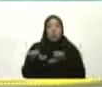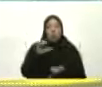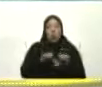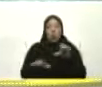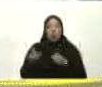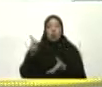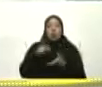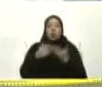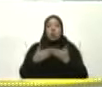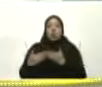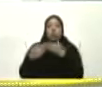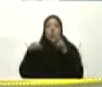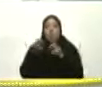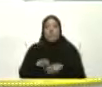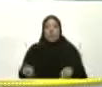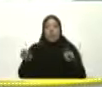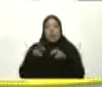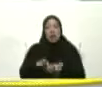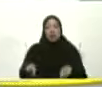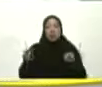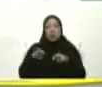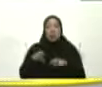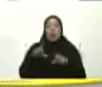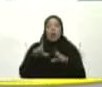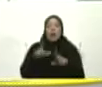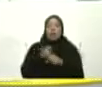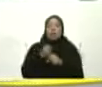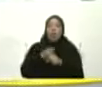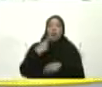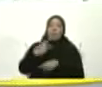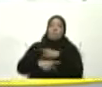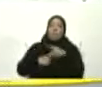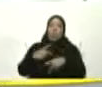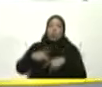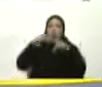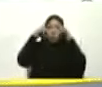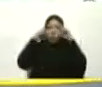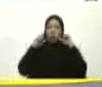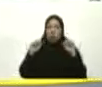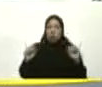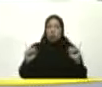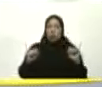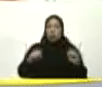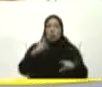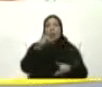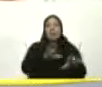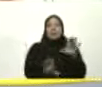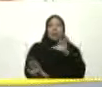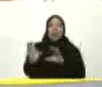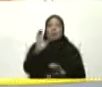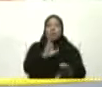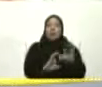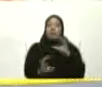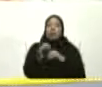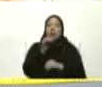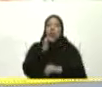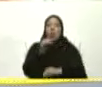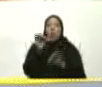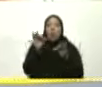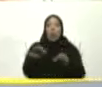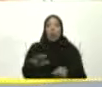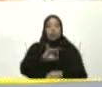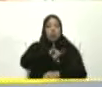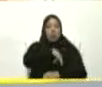centros Institutos de investigación Es increíble La producción intelectual Y la producción científica Que esta